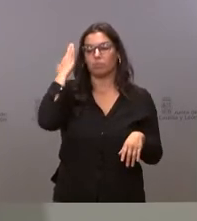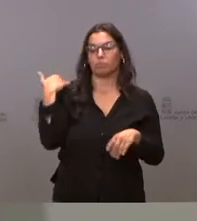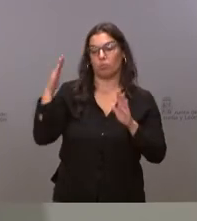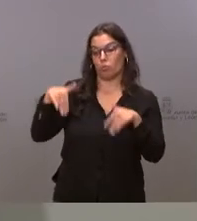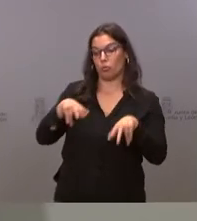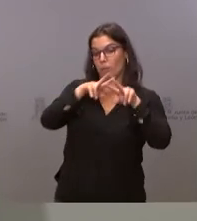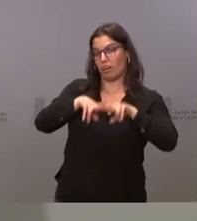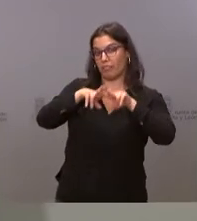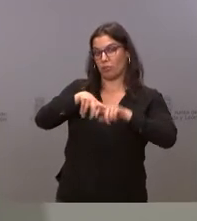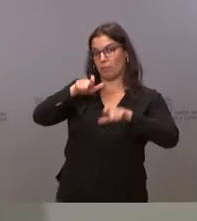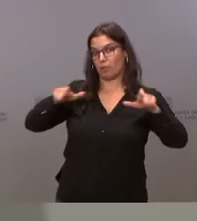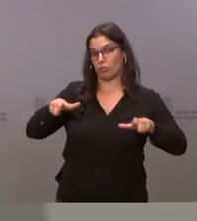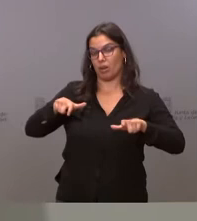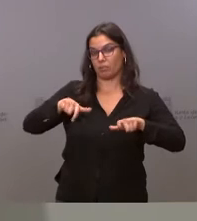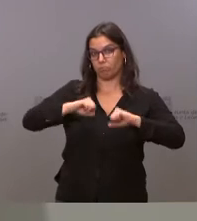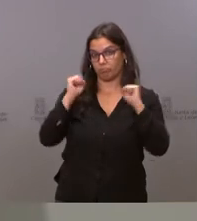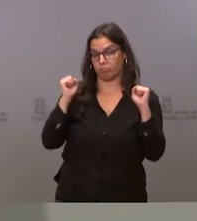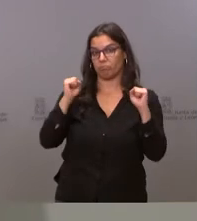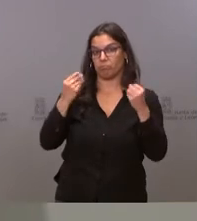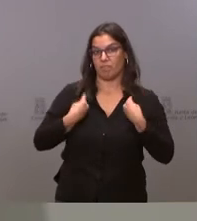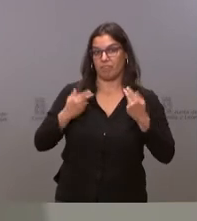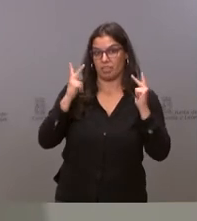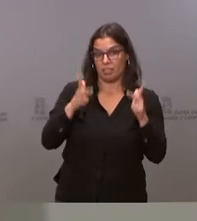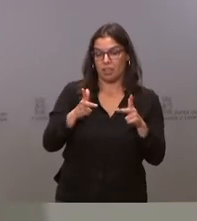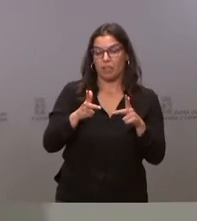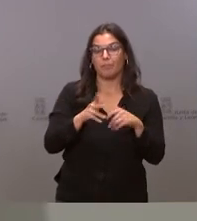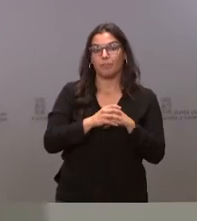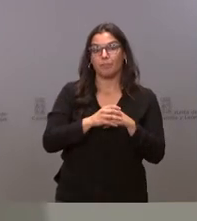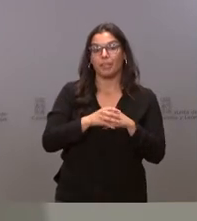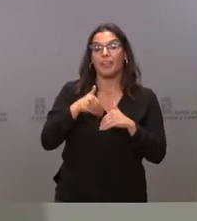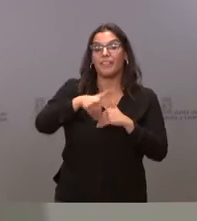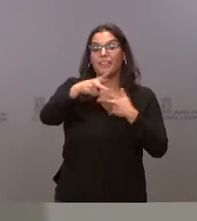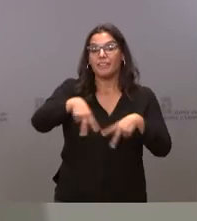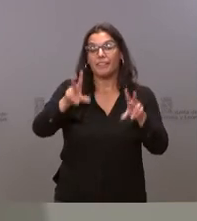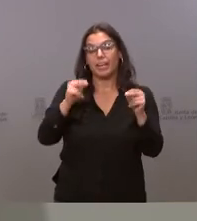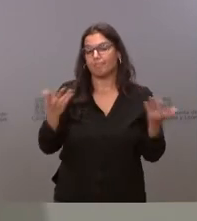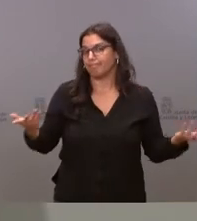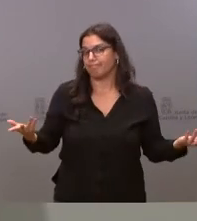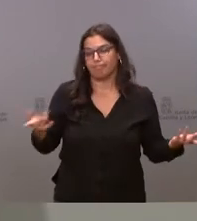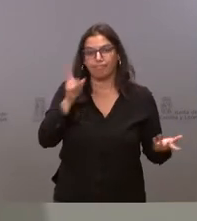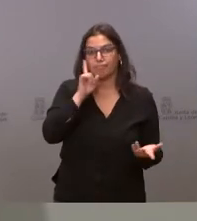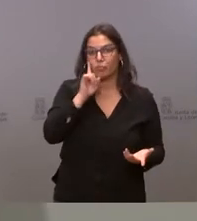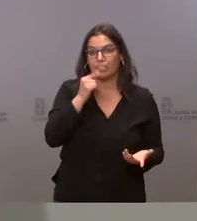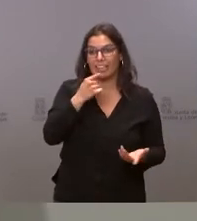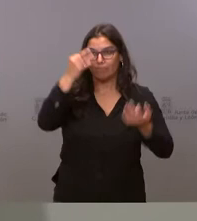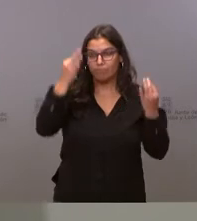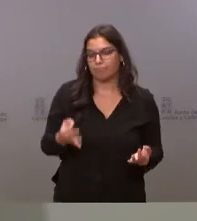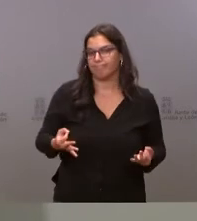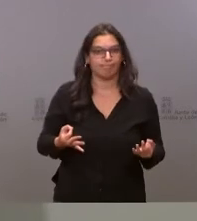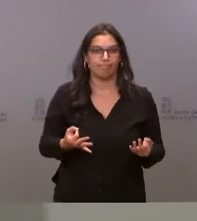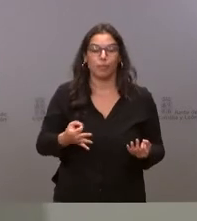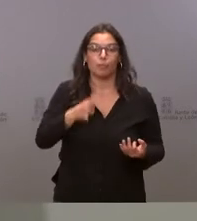revisión de personas institucionalizadas. Cuando tenemos previsto concluirlo no se lo puedo decir con precisión. Saben que